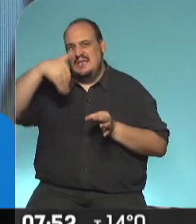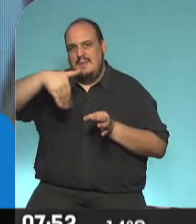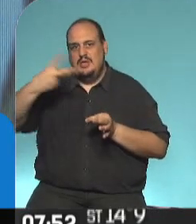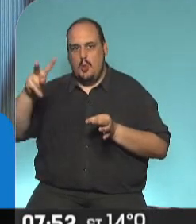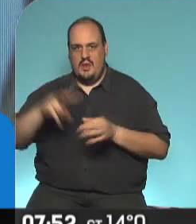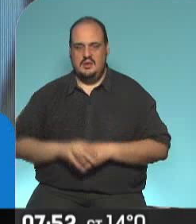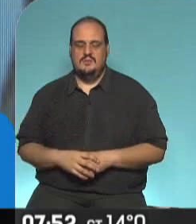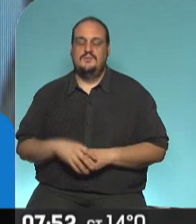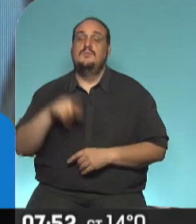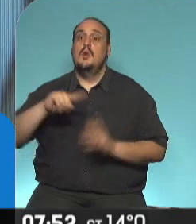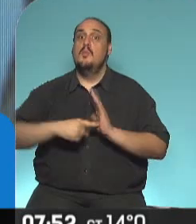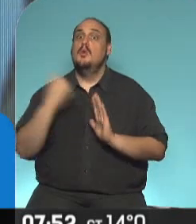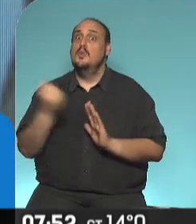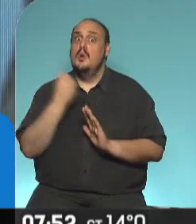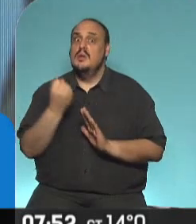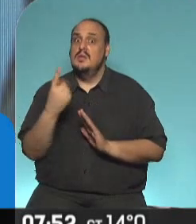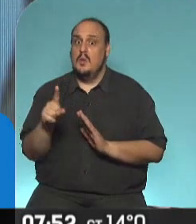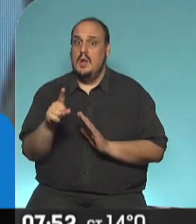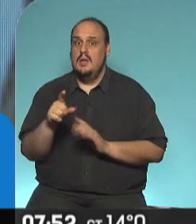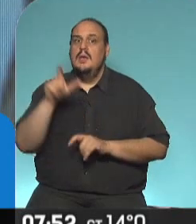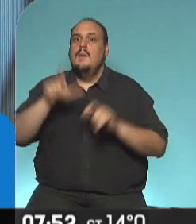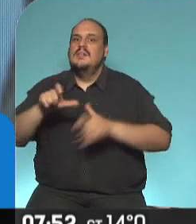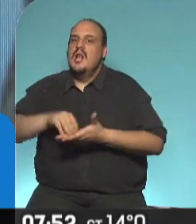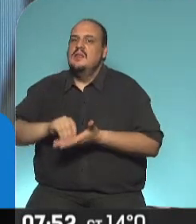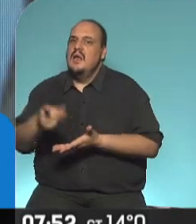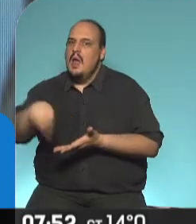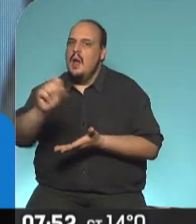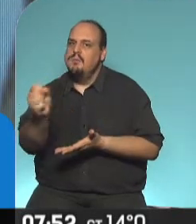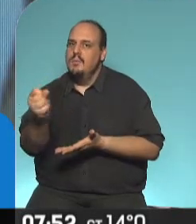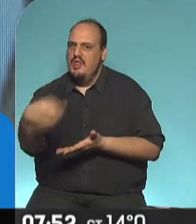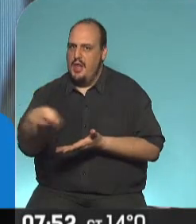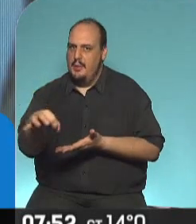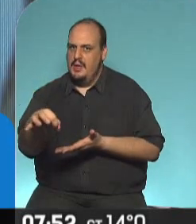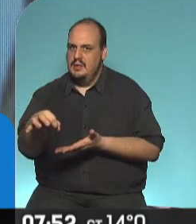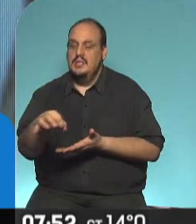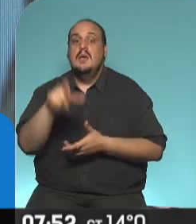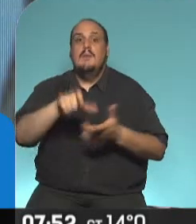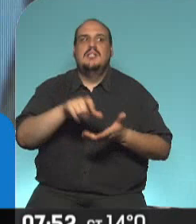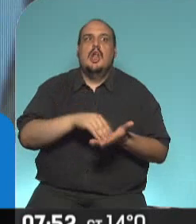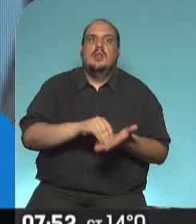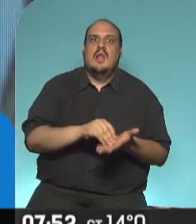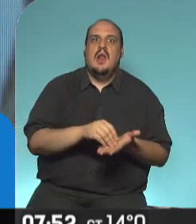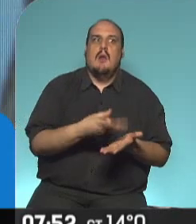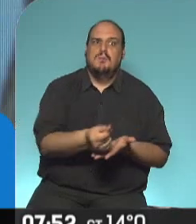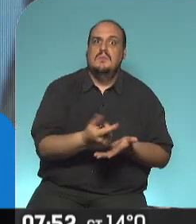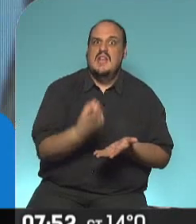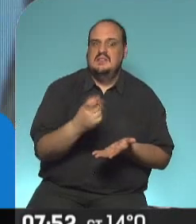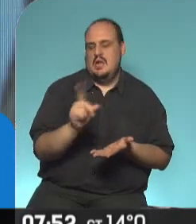que sí es muy importante es solo para personas que tengan un lote previamente, no alguien que también necesite comprar tierra. Gracias, Flor.